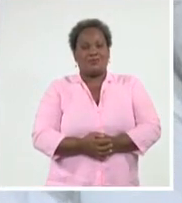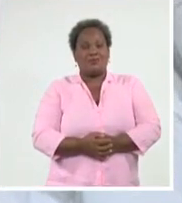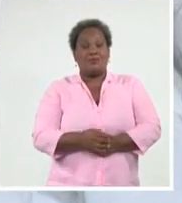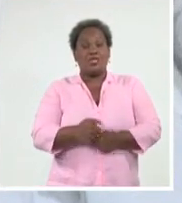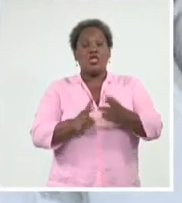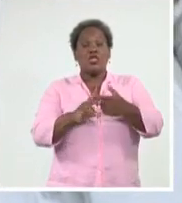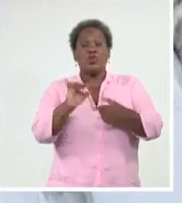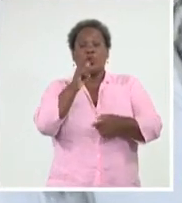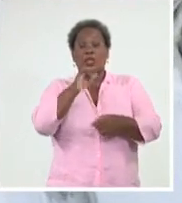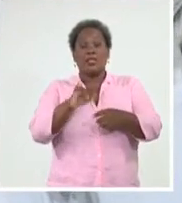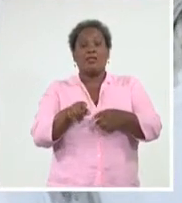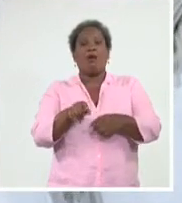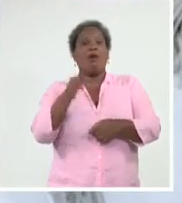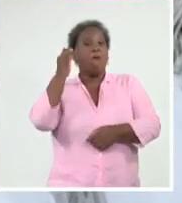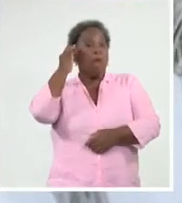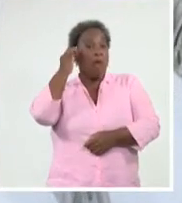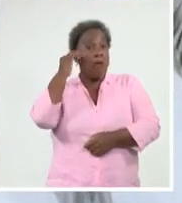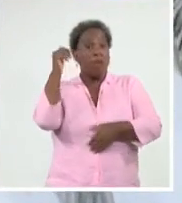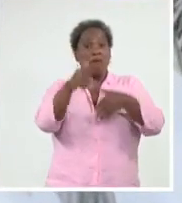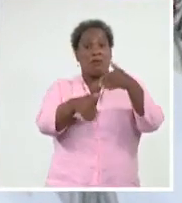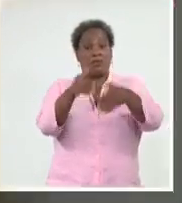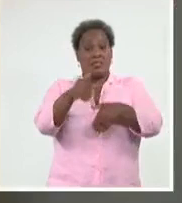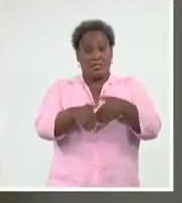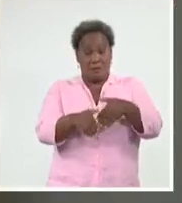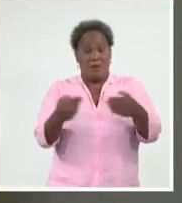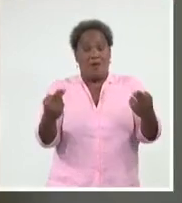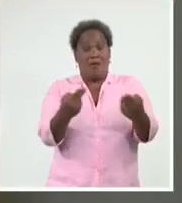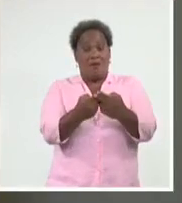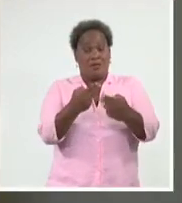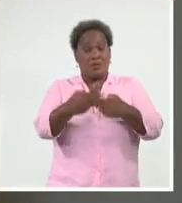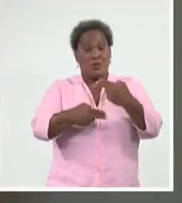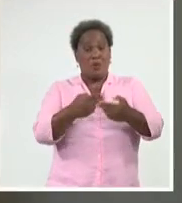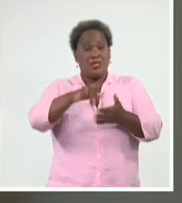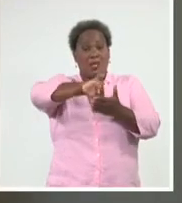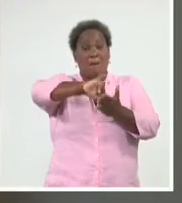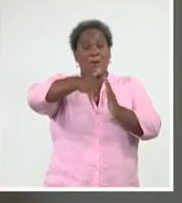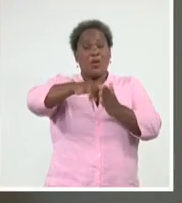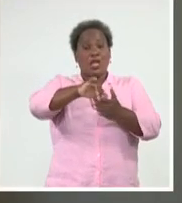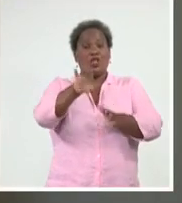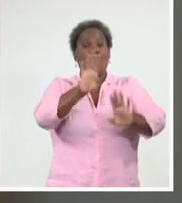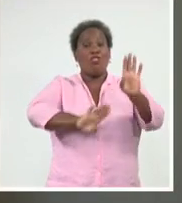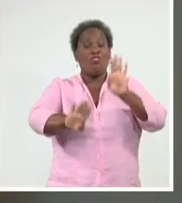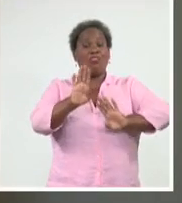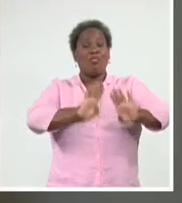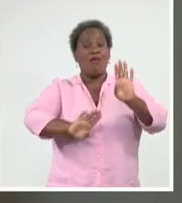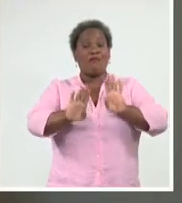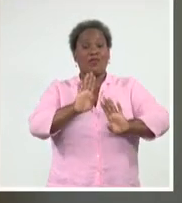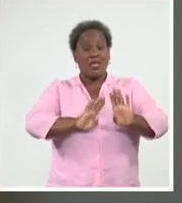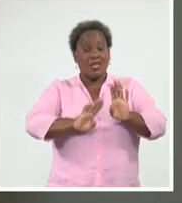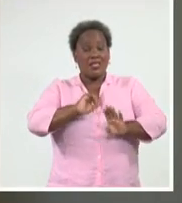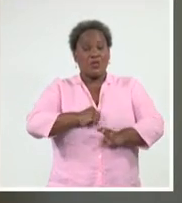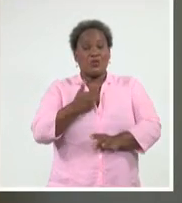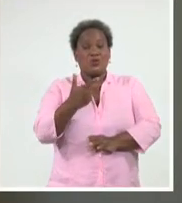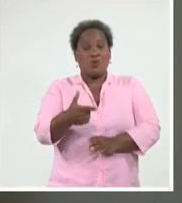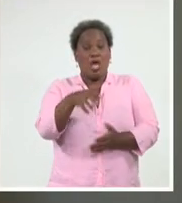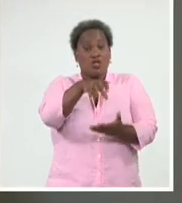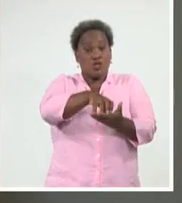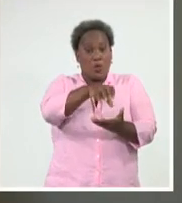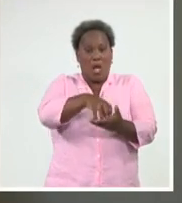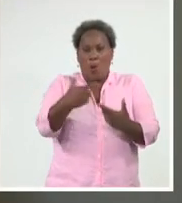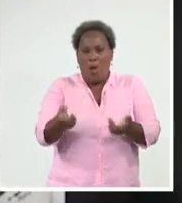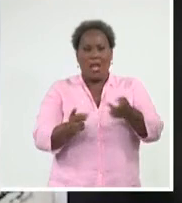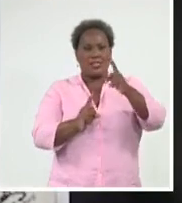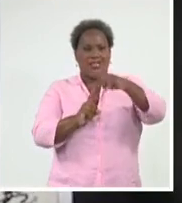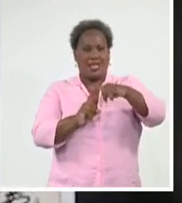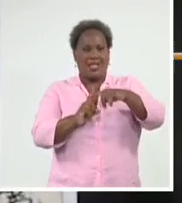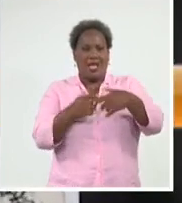representación femenina cubana en la Bienal y lo hace además con un proyecto defensor de una de las tradiciones culturales de la ciudad de Trinidad, el